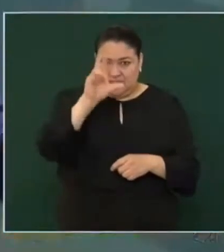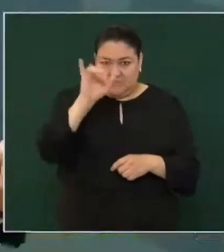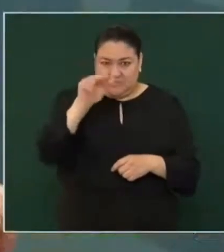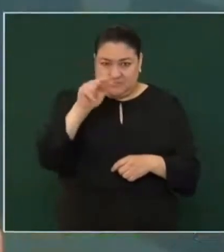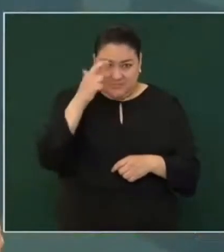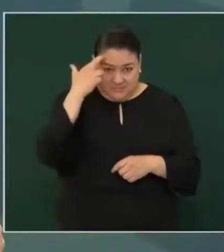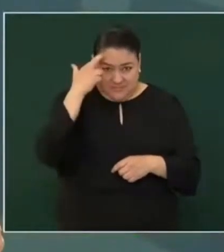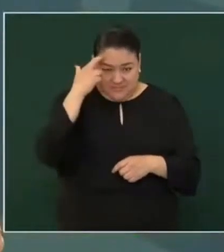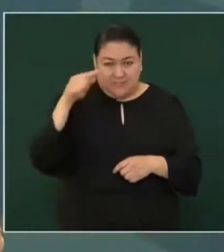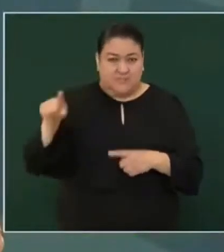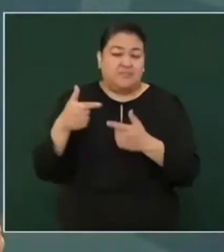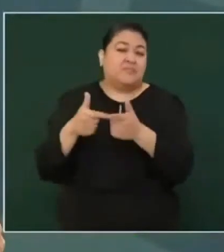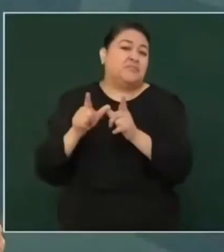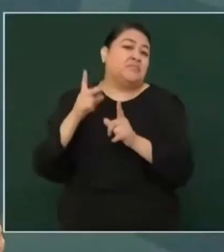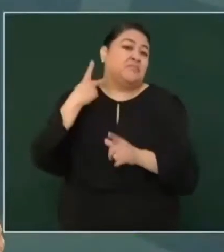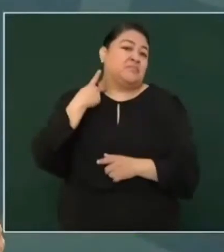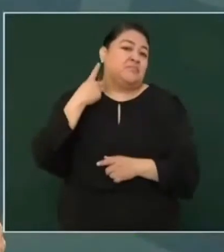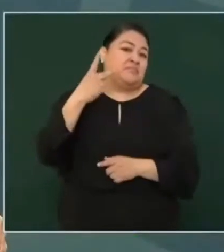PAN